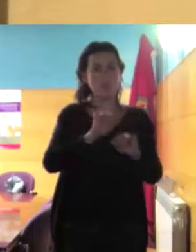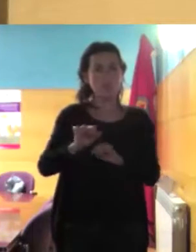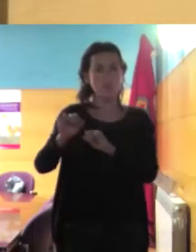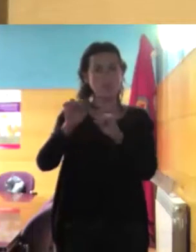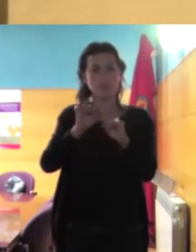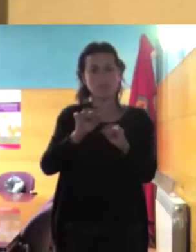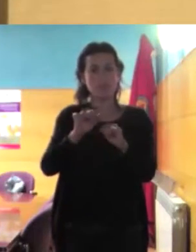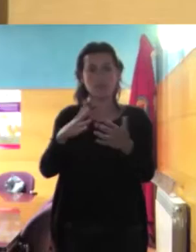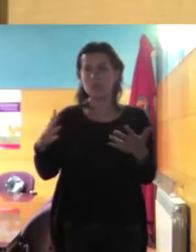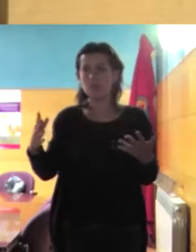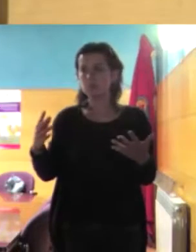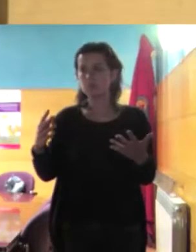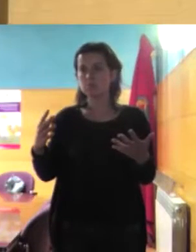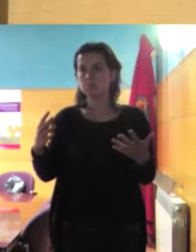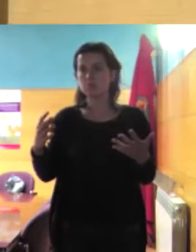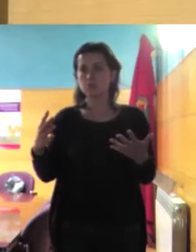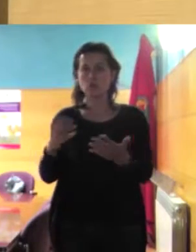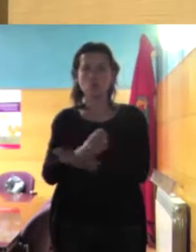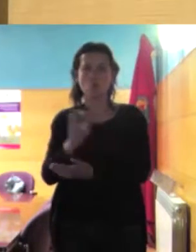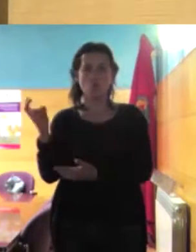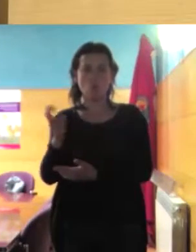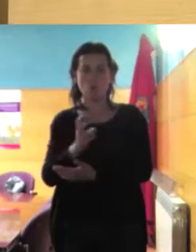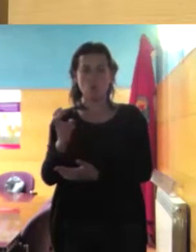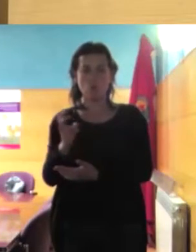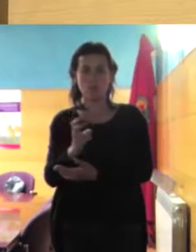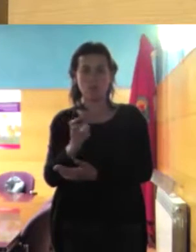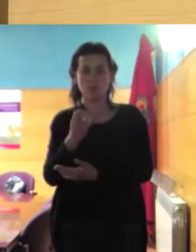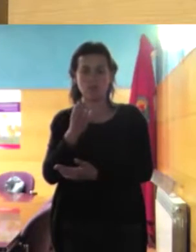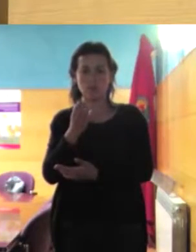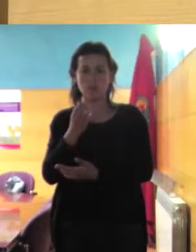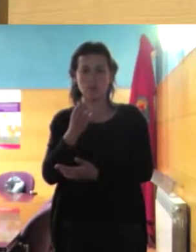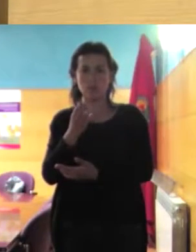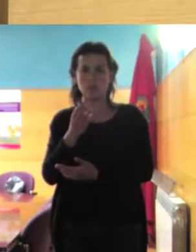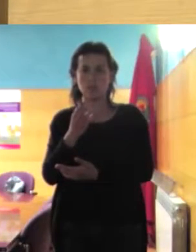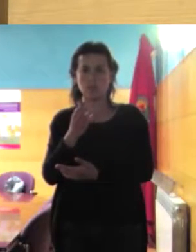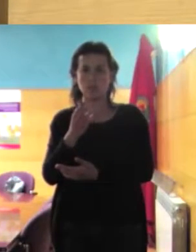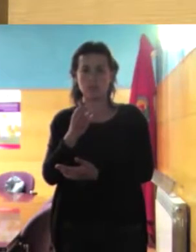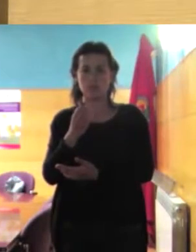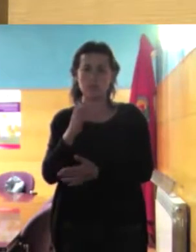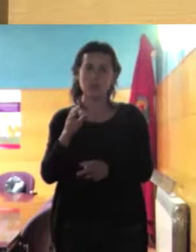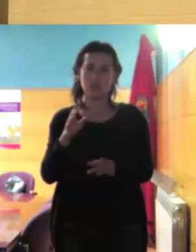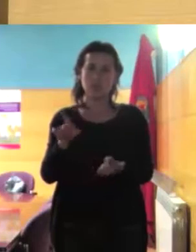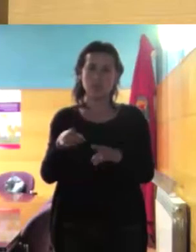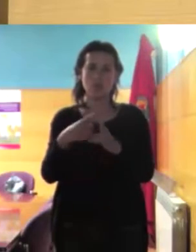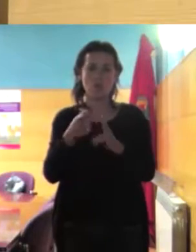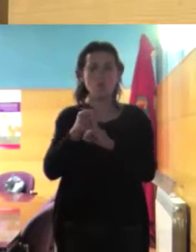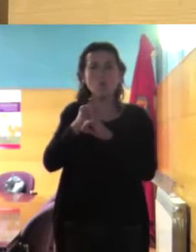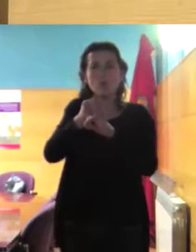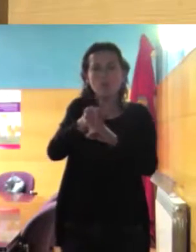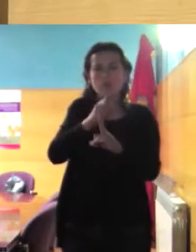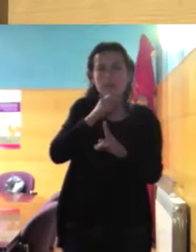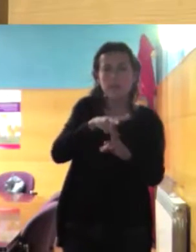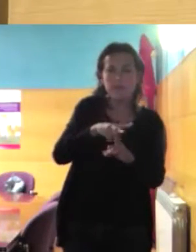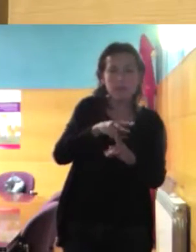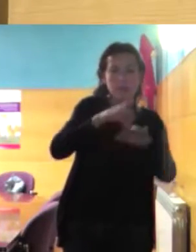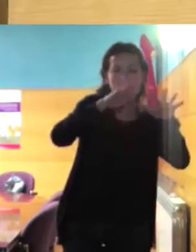a la hora de interpretar cuando una opresión viene del islam y no viene de la nuestra entonces ahí yo creo que está